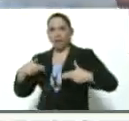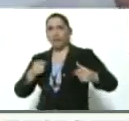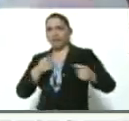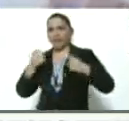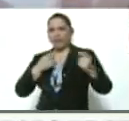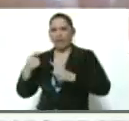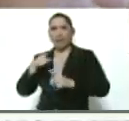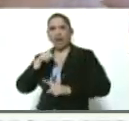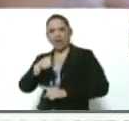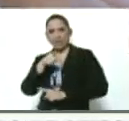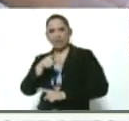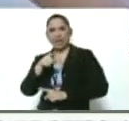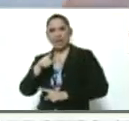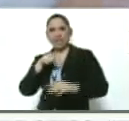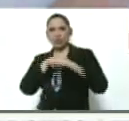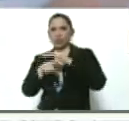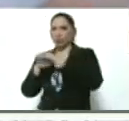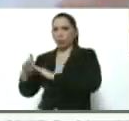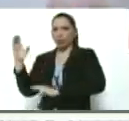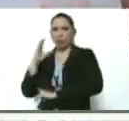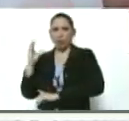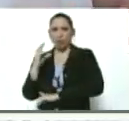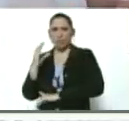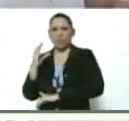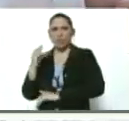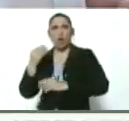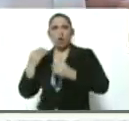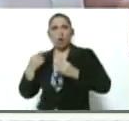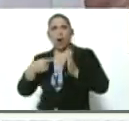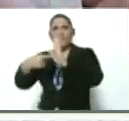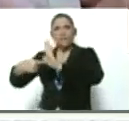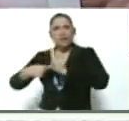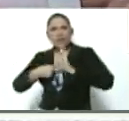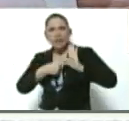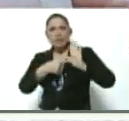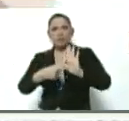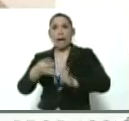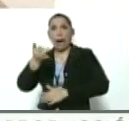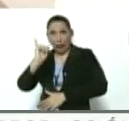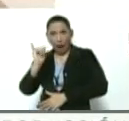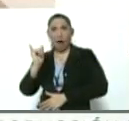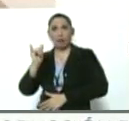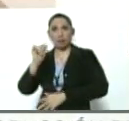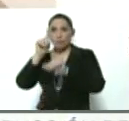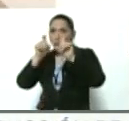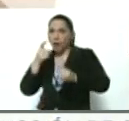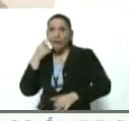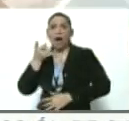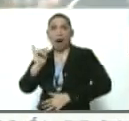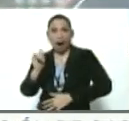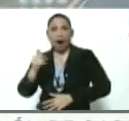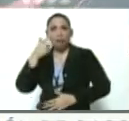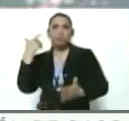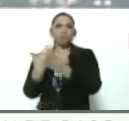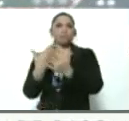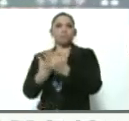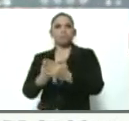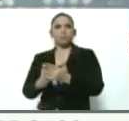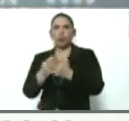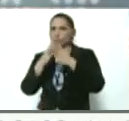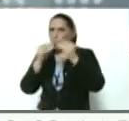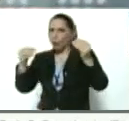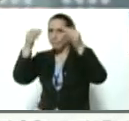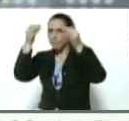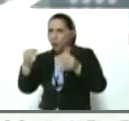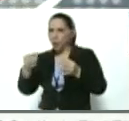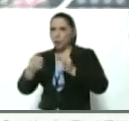Es decir, ¿cómo es posible que todas estas evidencias están allí? ¿Cómo es posible que todas estas realidades